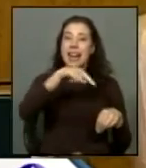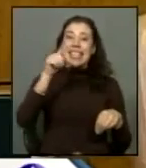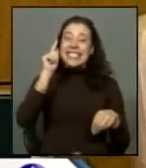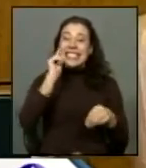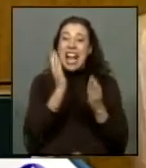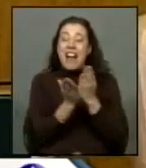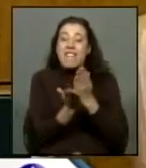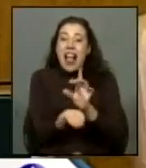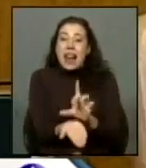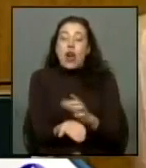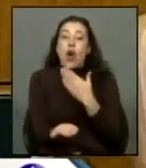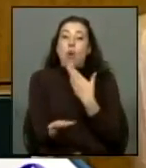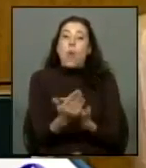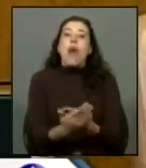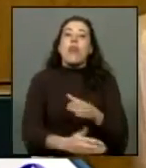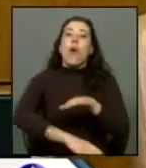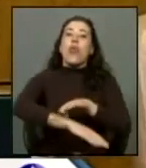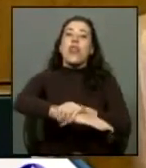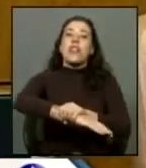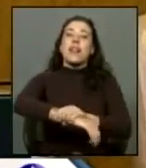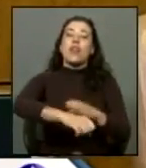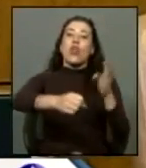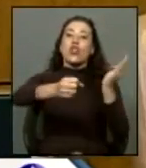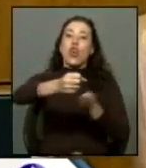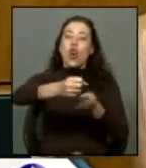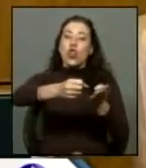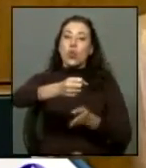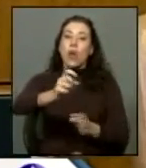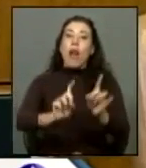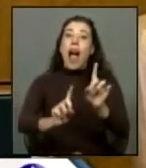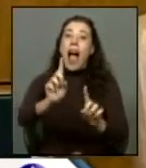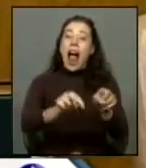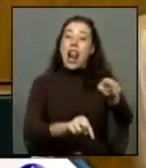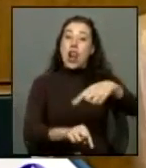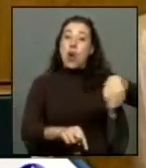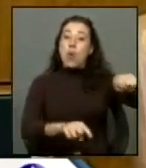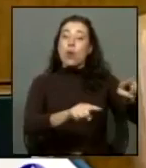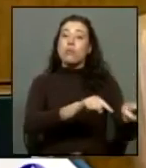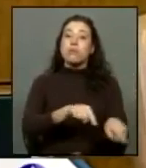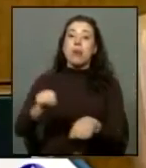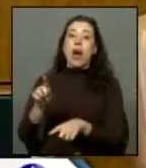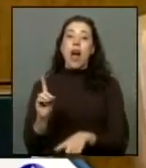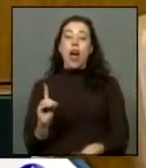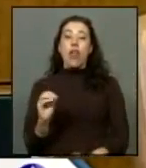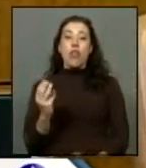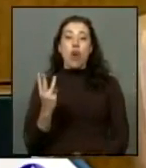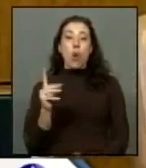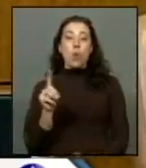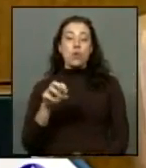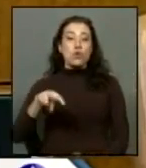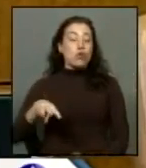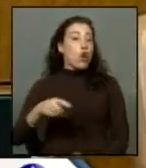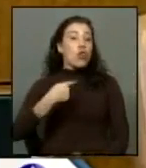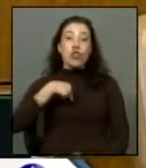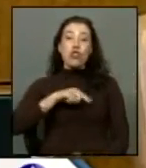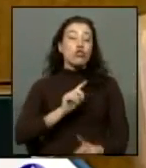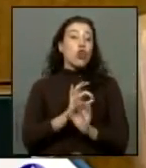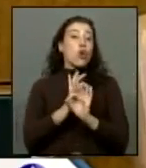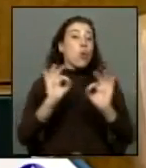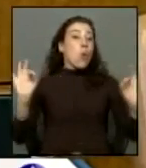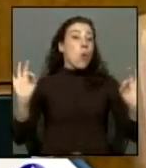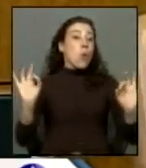liceos cuando fueron detenidos torturados y algunos de ellos llevados a Dawson no lo vamos a reparar jamás